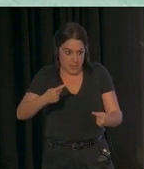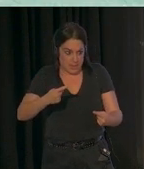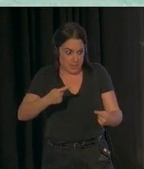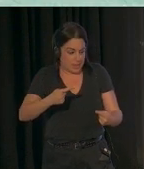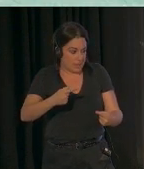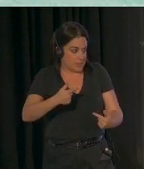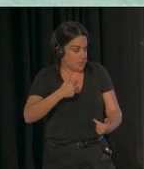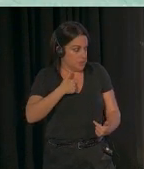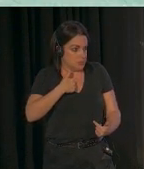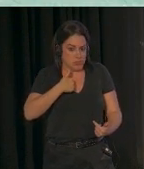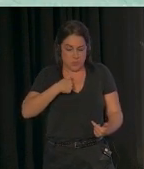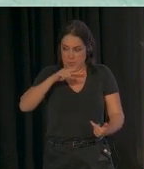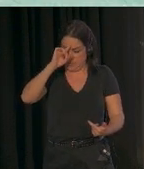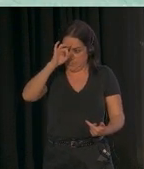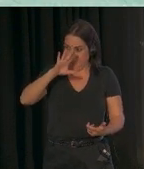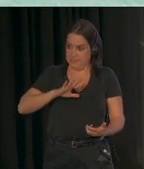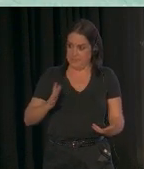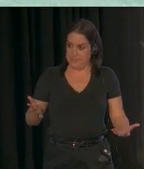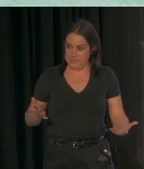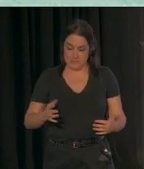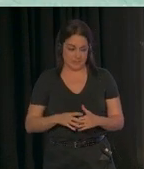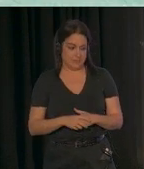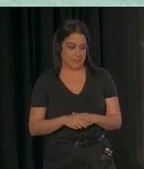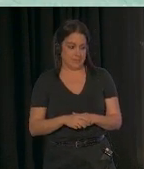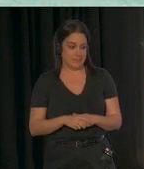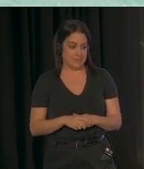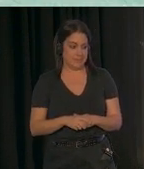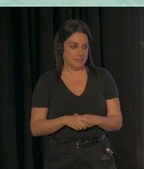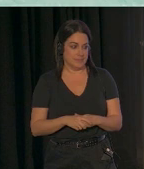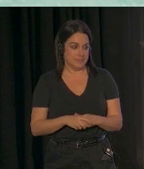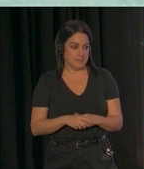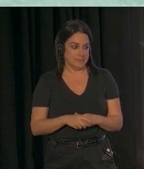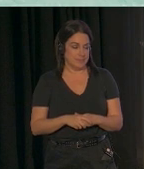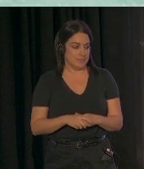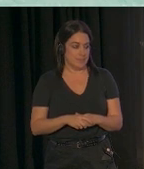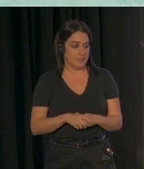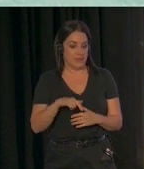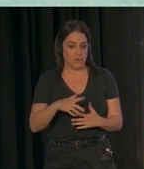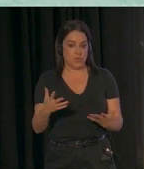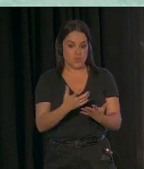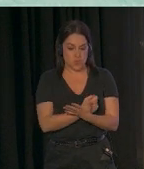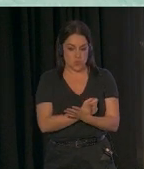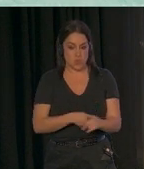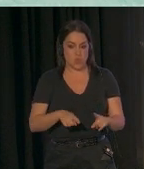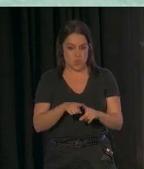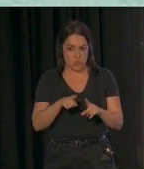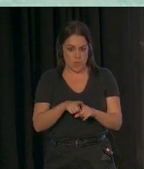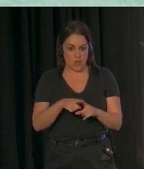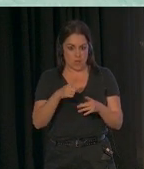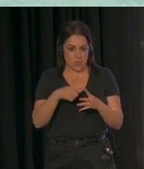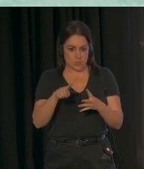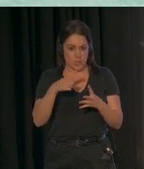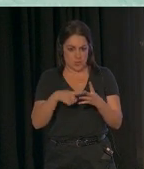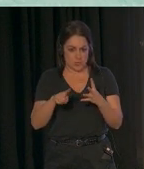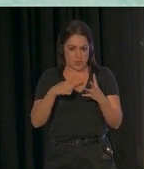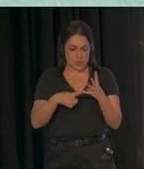anonadado. Así que hay toda una retaíla de informes